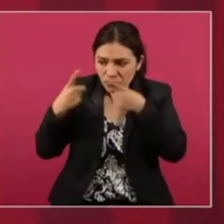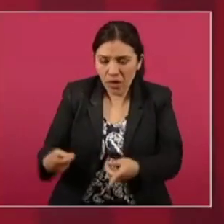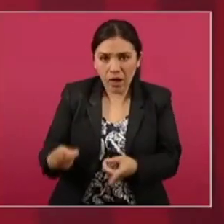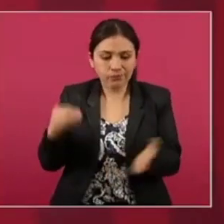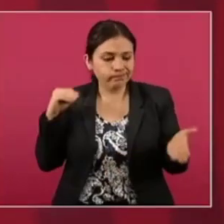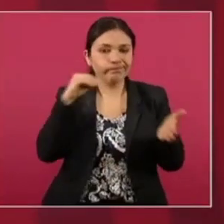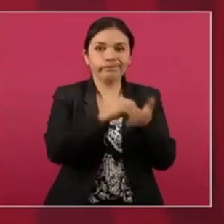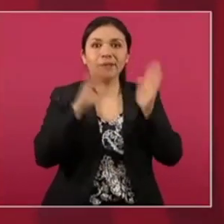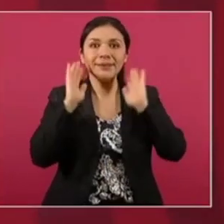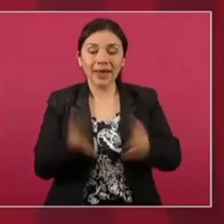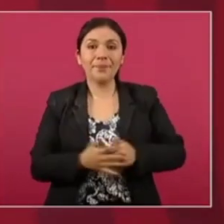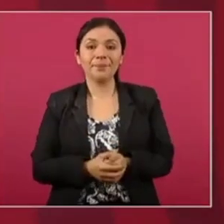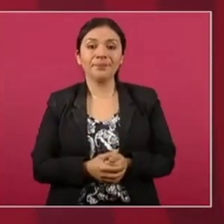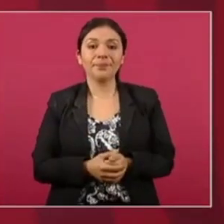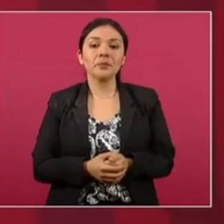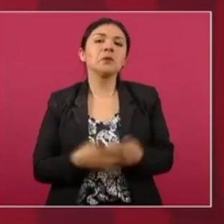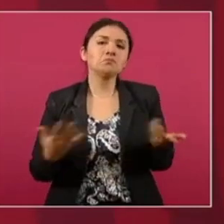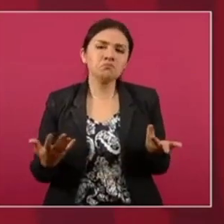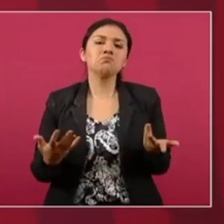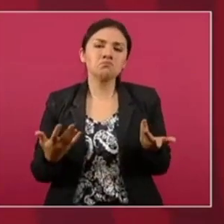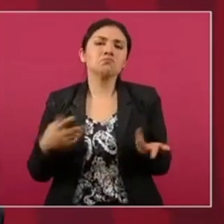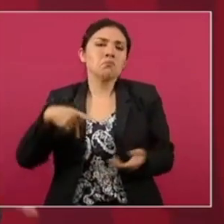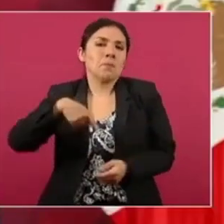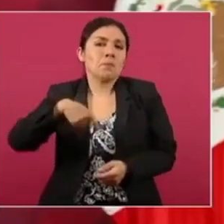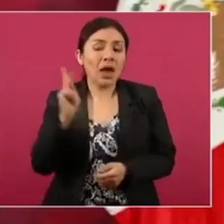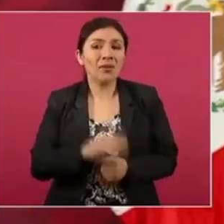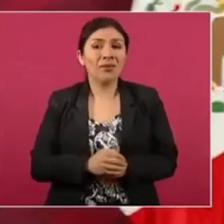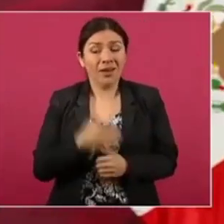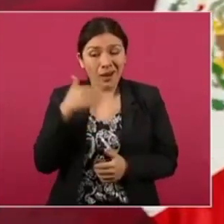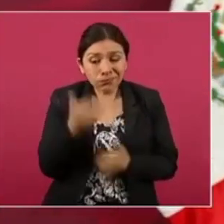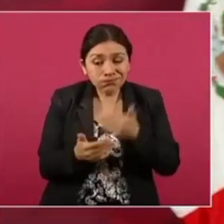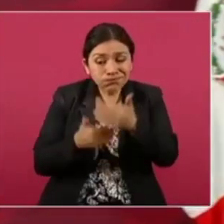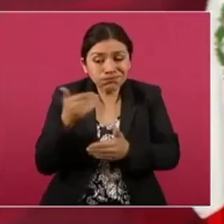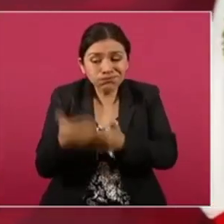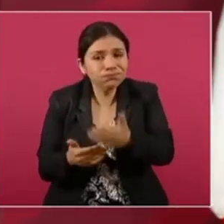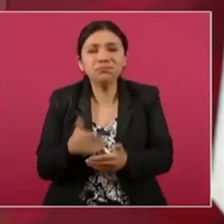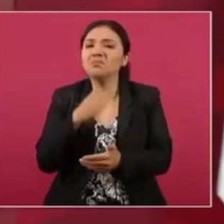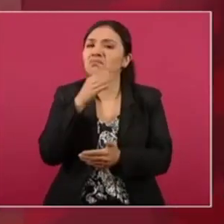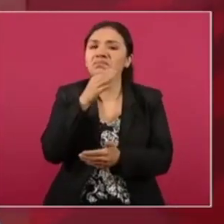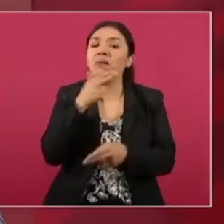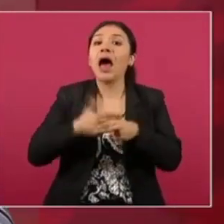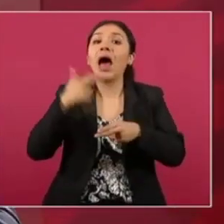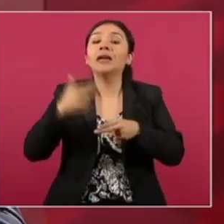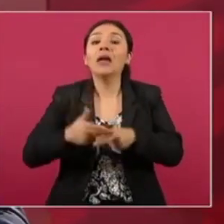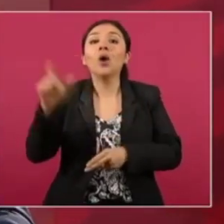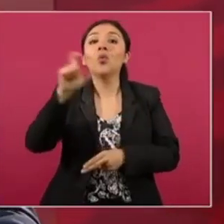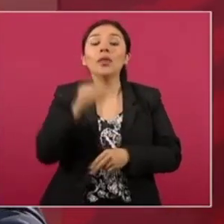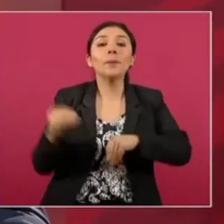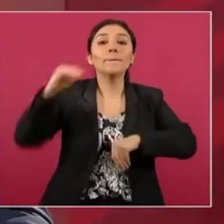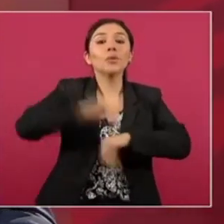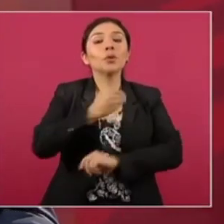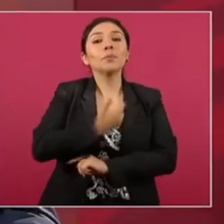De todas maneras, no se avanza mucho, es hasta que llegue el general Cárdenas